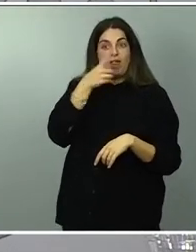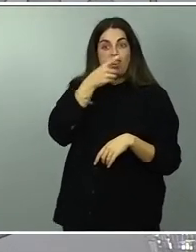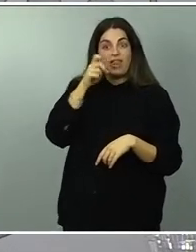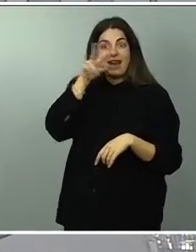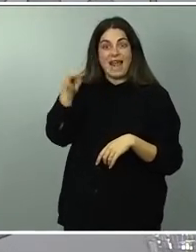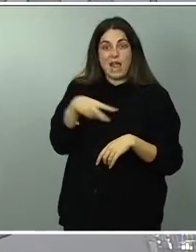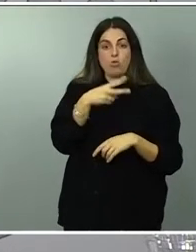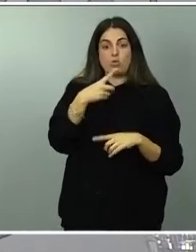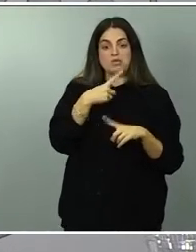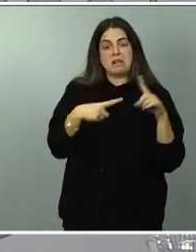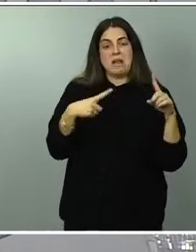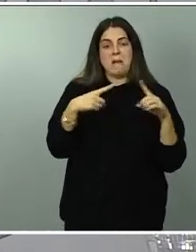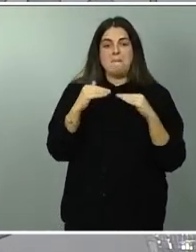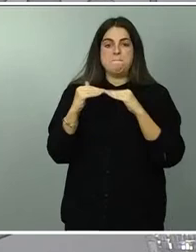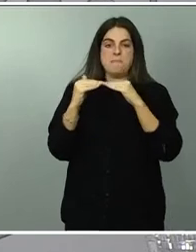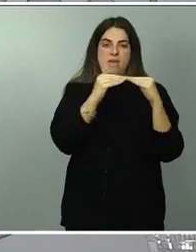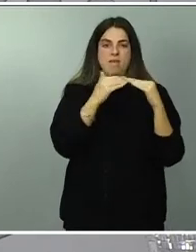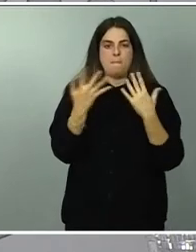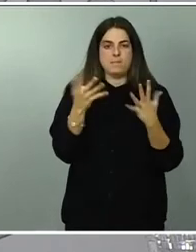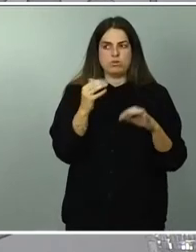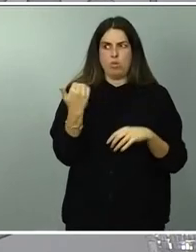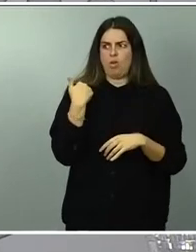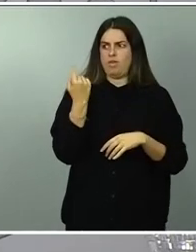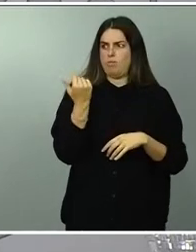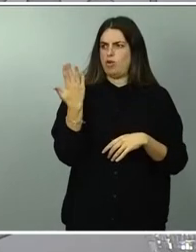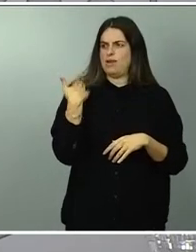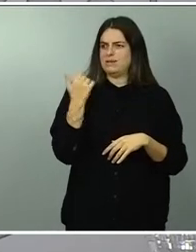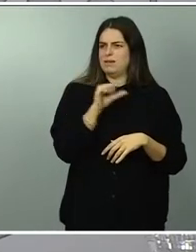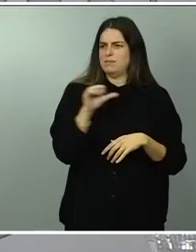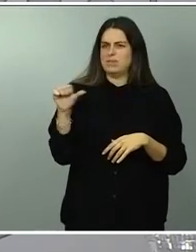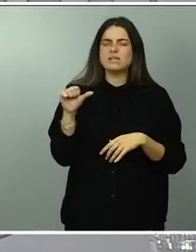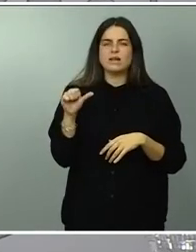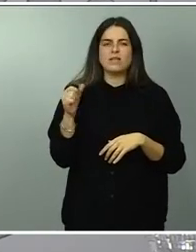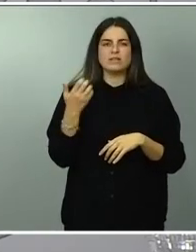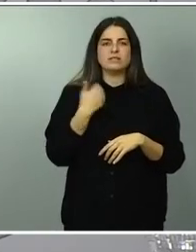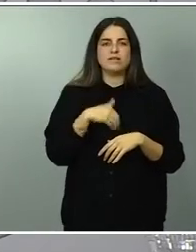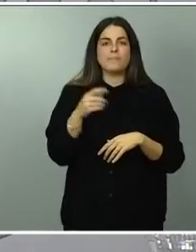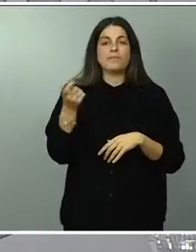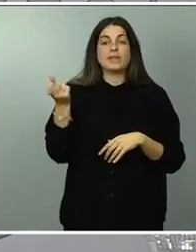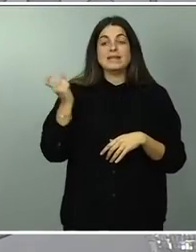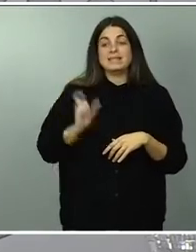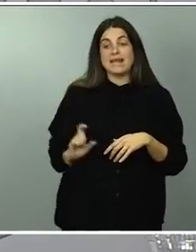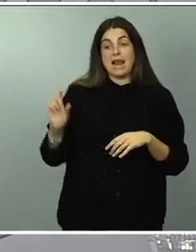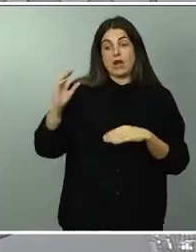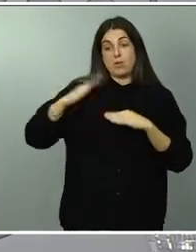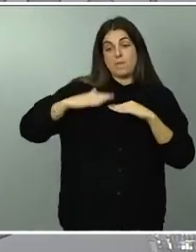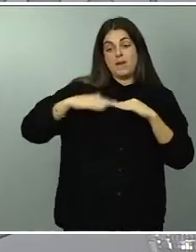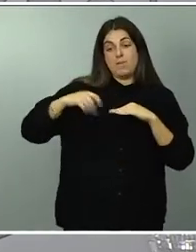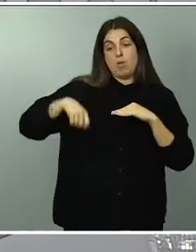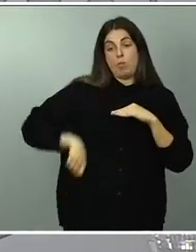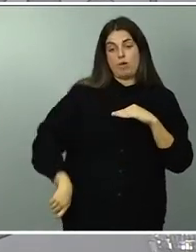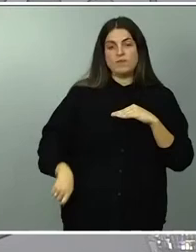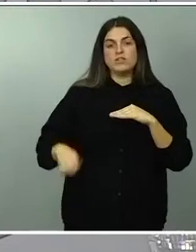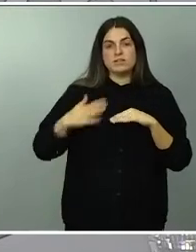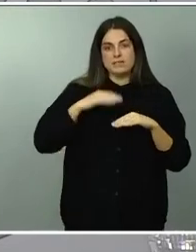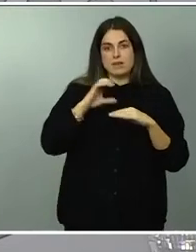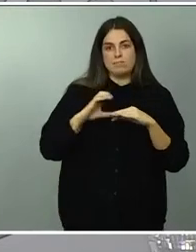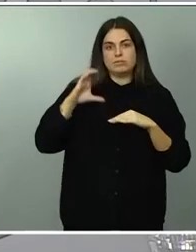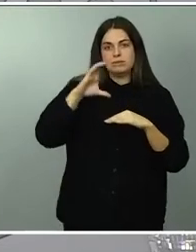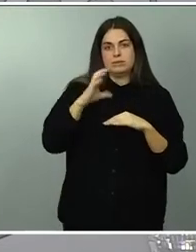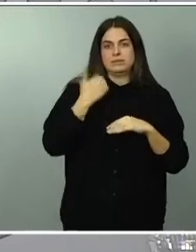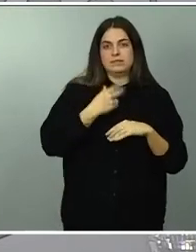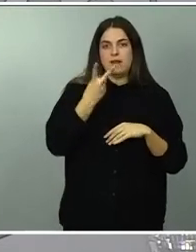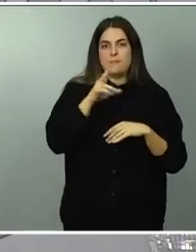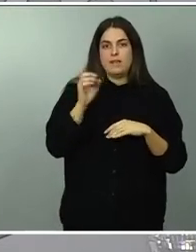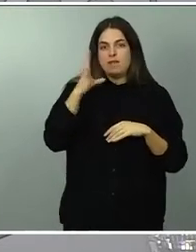o más recientemente la semana pasada cuando aprobamos el salario mínimo interprofesional estamos a 20 de febrero